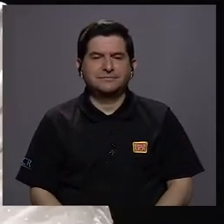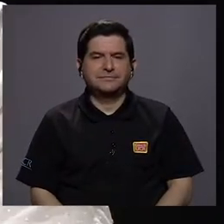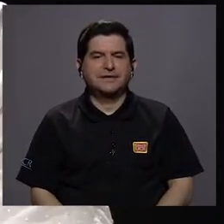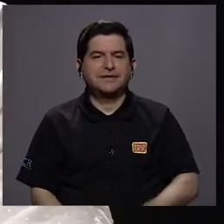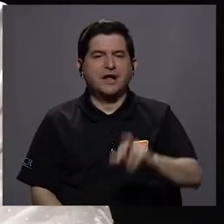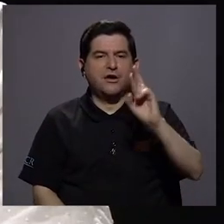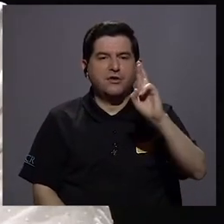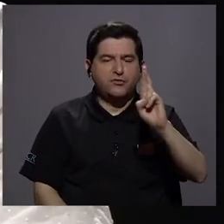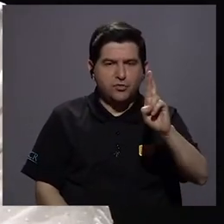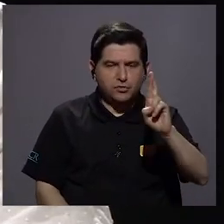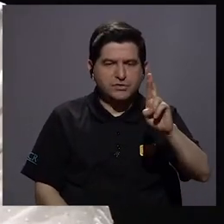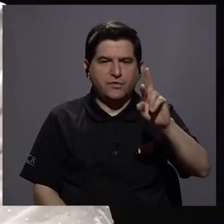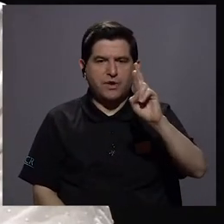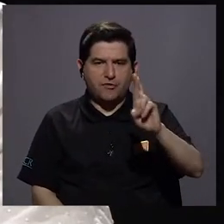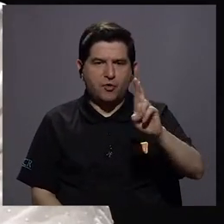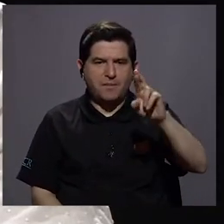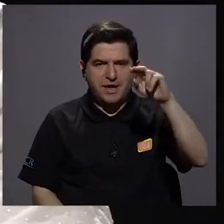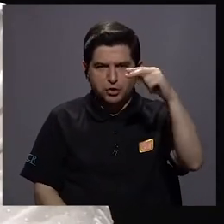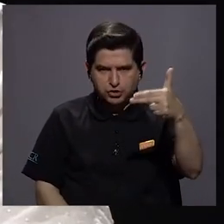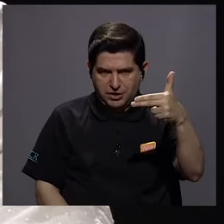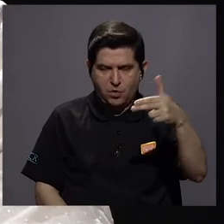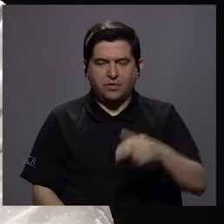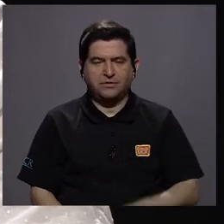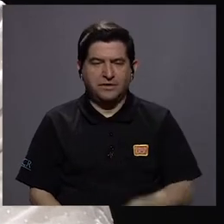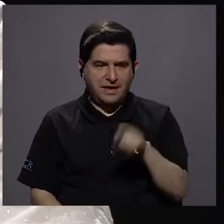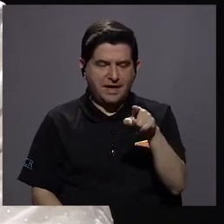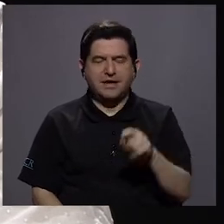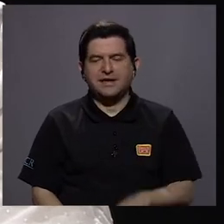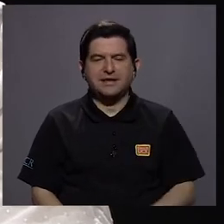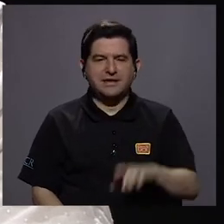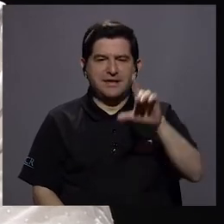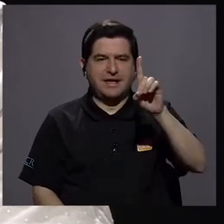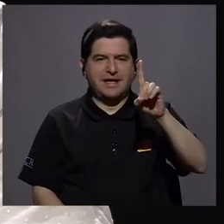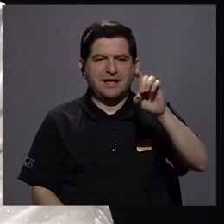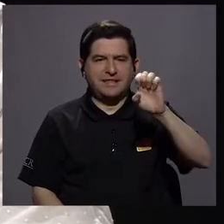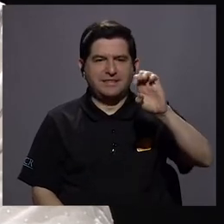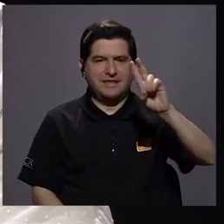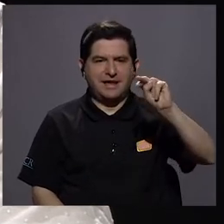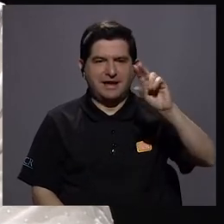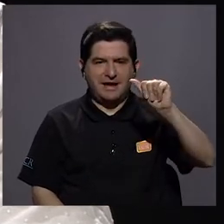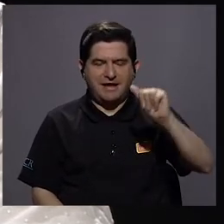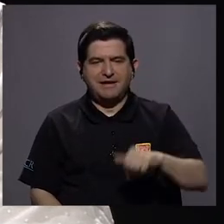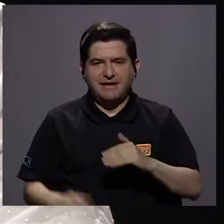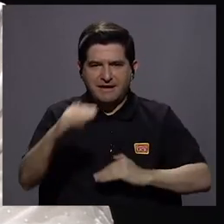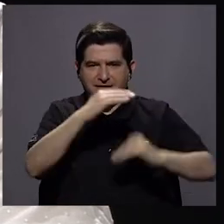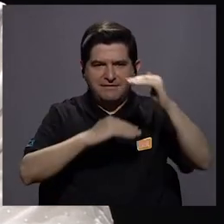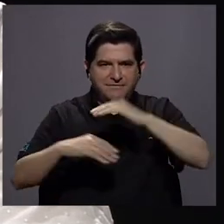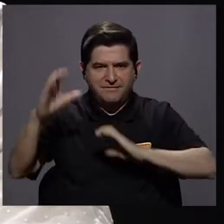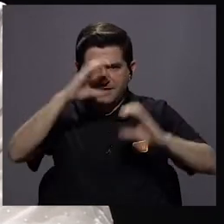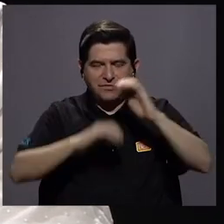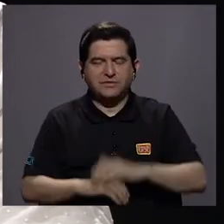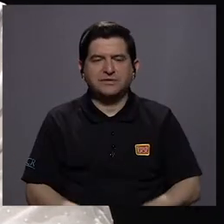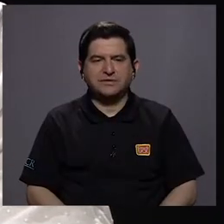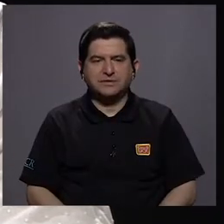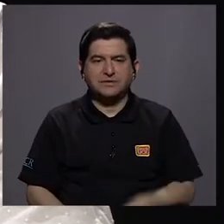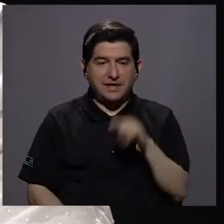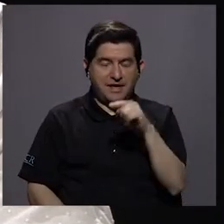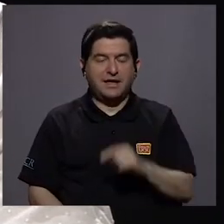doña Rosaura Romero Chacón. Doña Rosaura es de Canadá, la Facultad de Ciencias, tiene un doctorado por la Universidad de